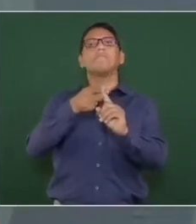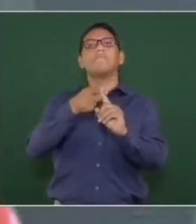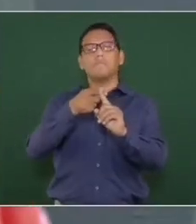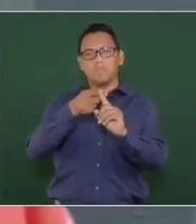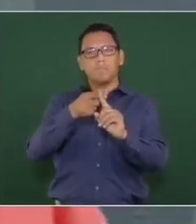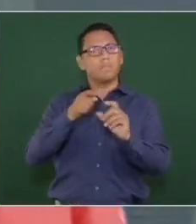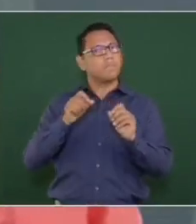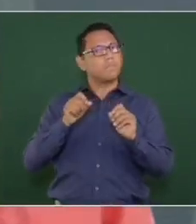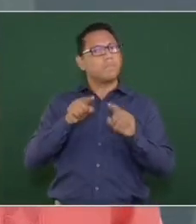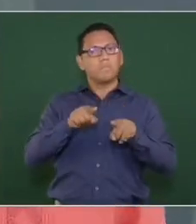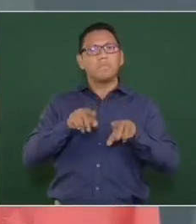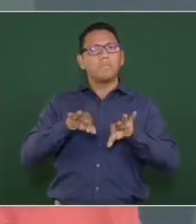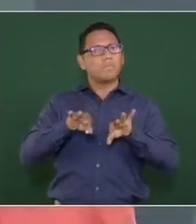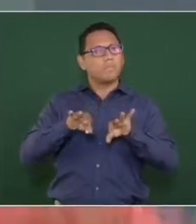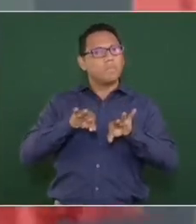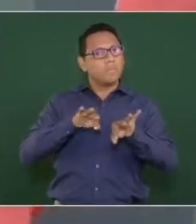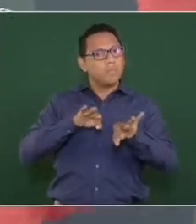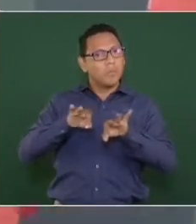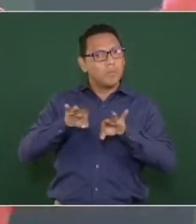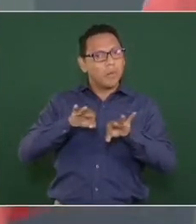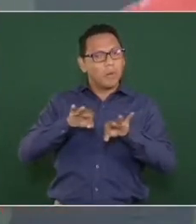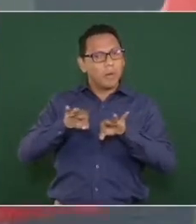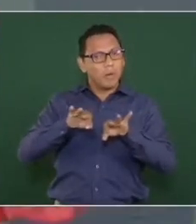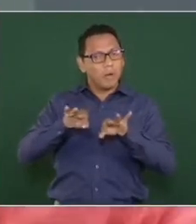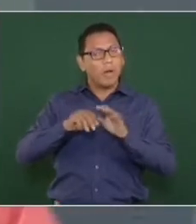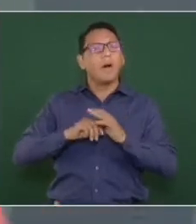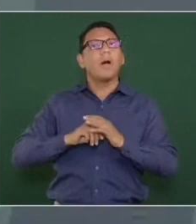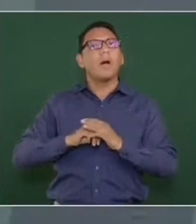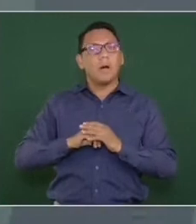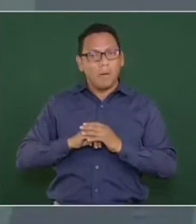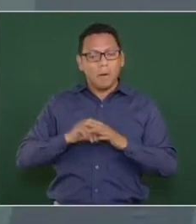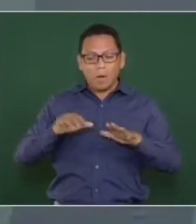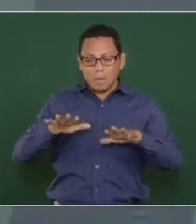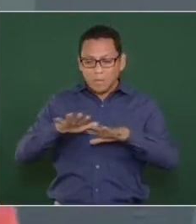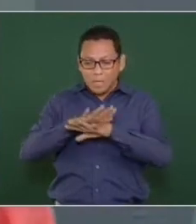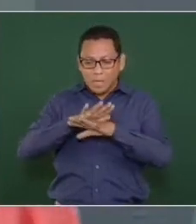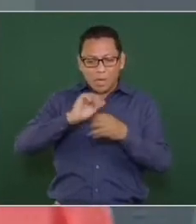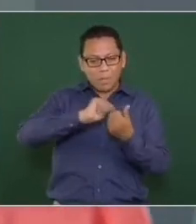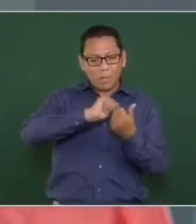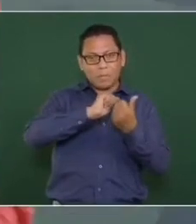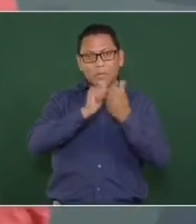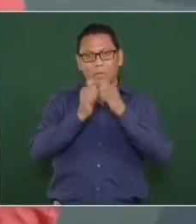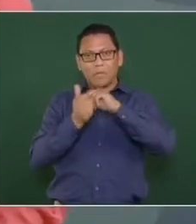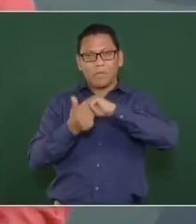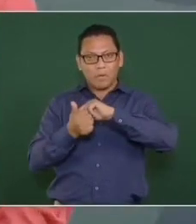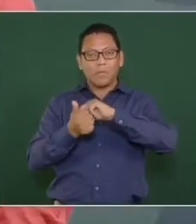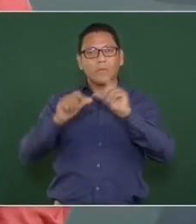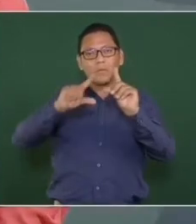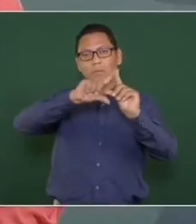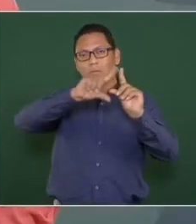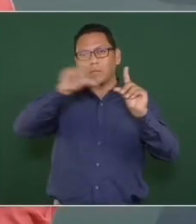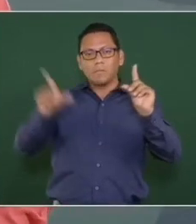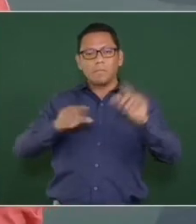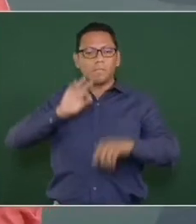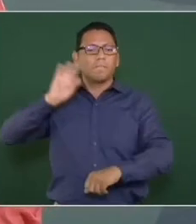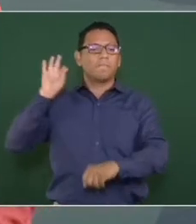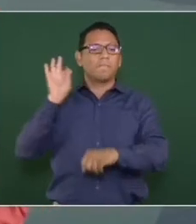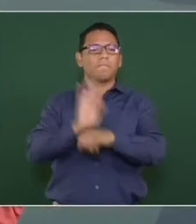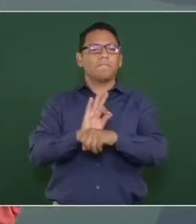de transformación, en pensar en el beneficio del pueblo de México.